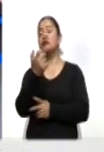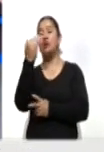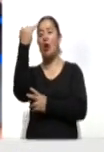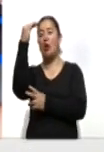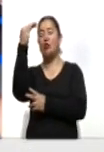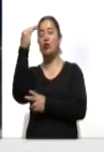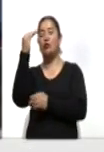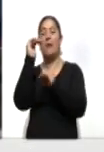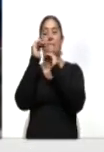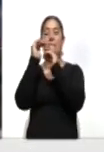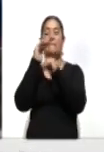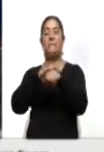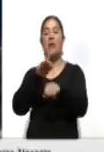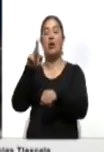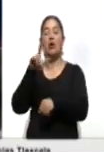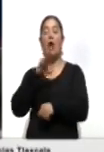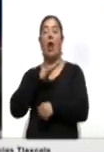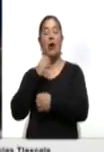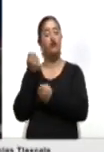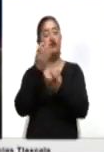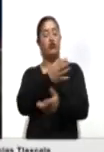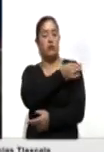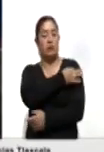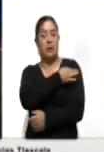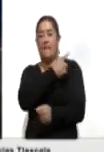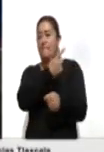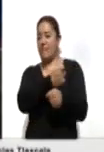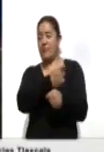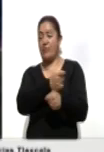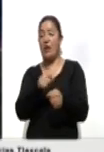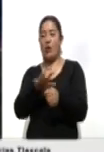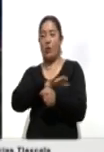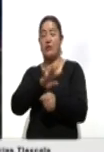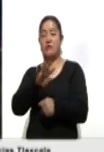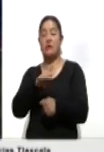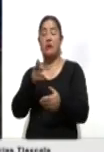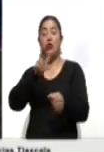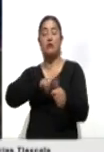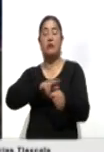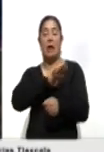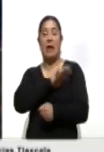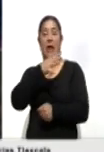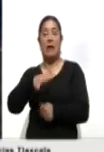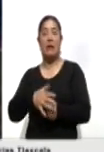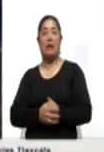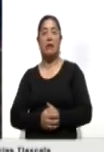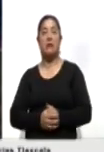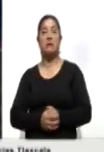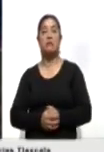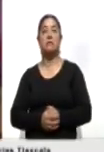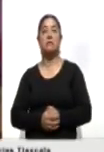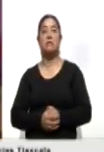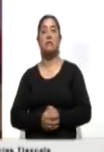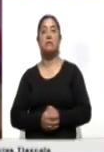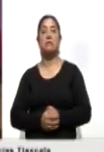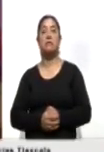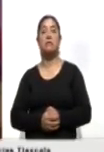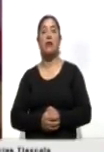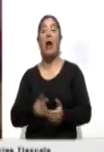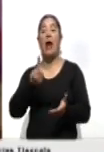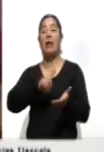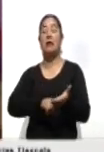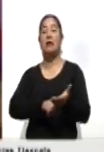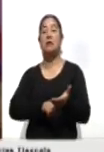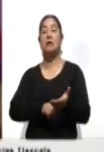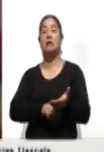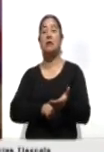recibieron el martes la primera dosis de la vacuna contra la COVID-19 en el Hospital General del Eje Guarenas Guatire, en el estado